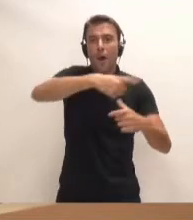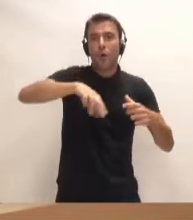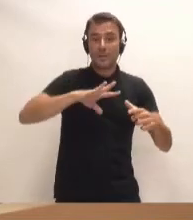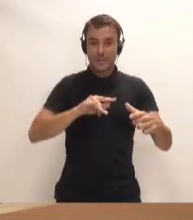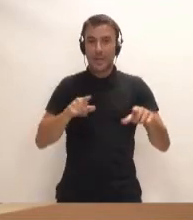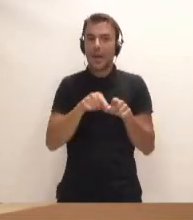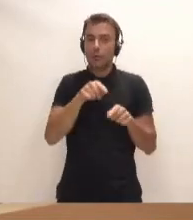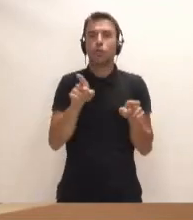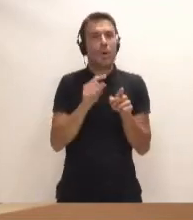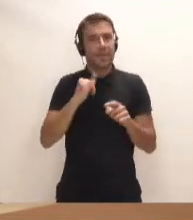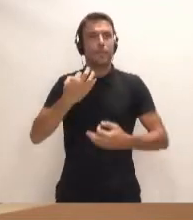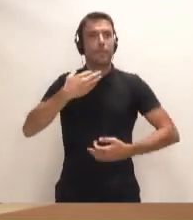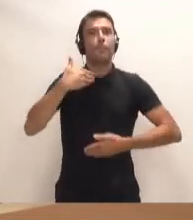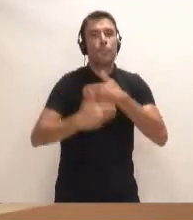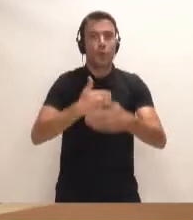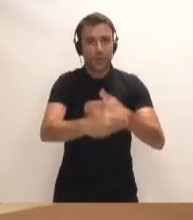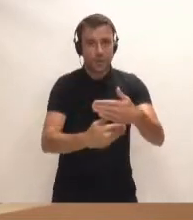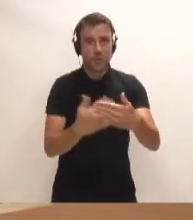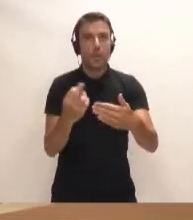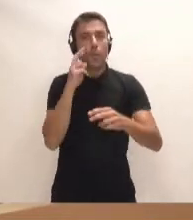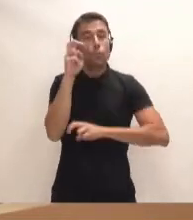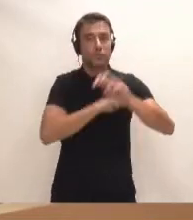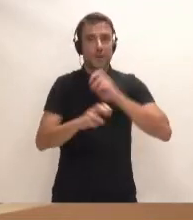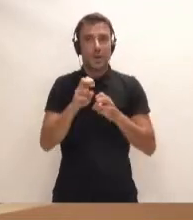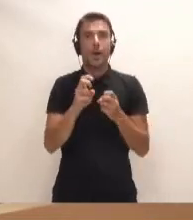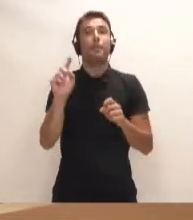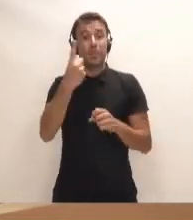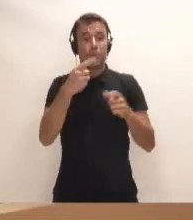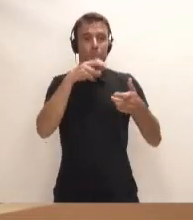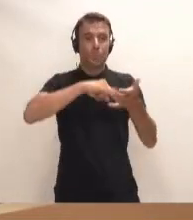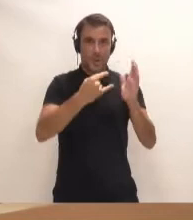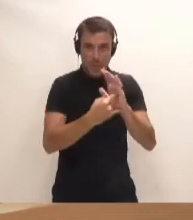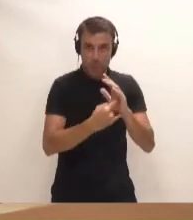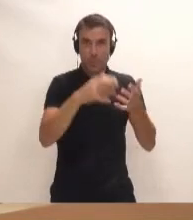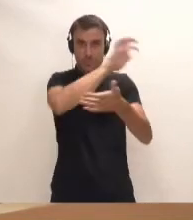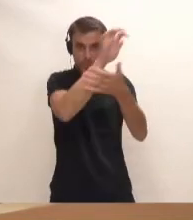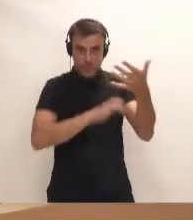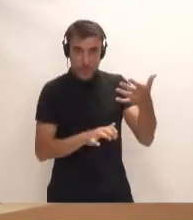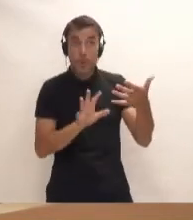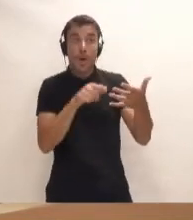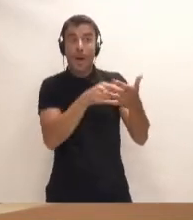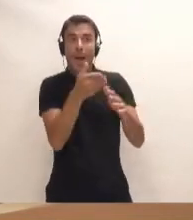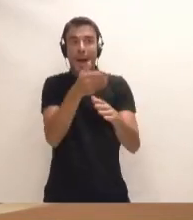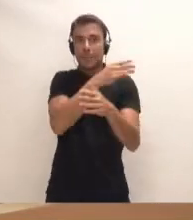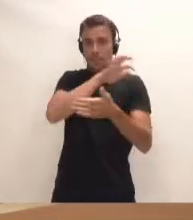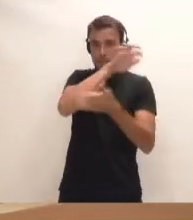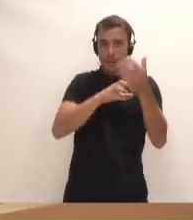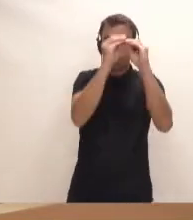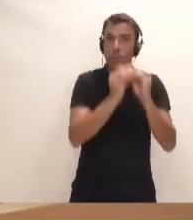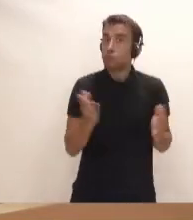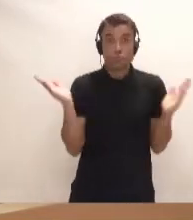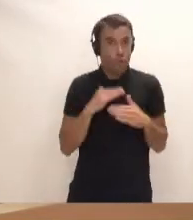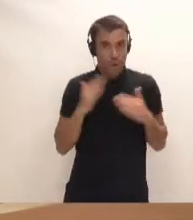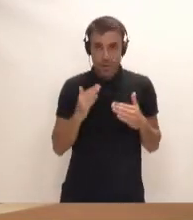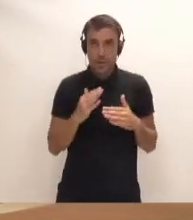engañar a la ciudadanía, en el cual habría que buscar cuál es la alternativa, redactar el proyecto que aviso no hay nada redactado. Es un proyecto que, además,